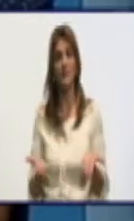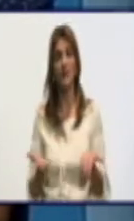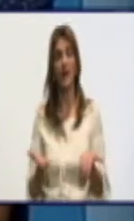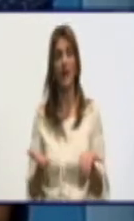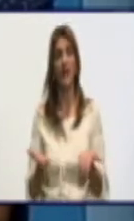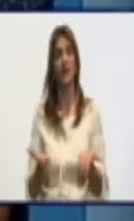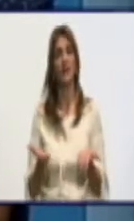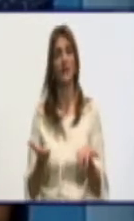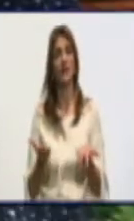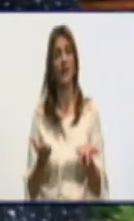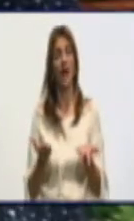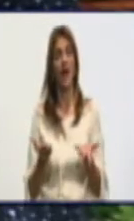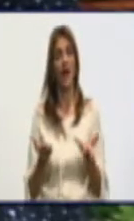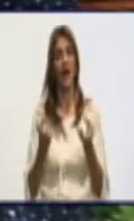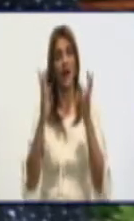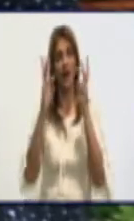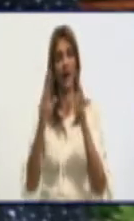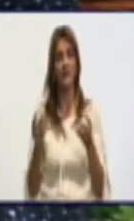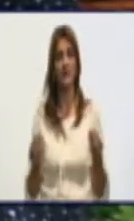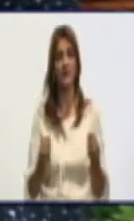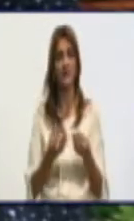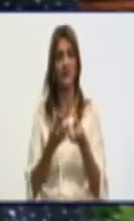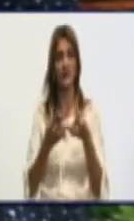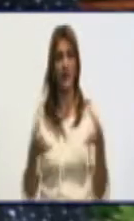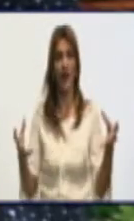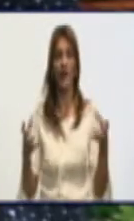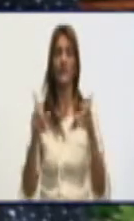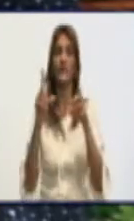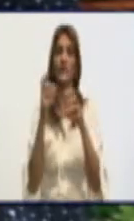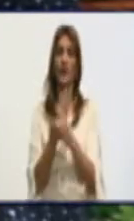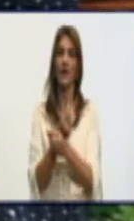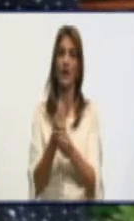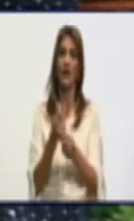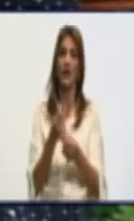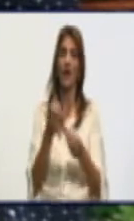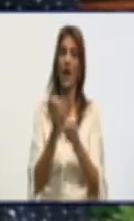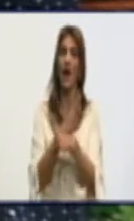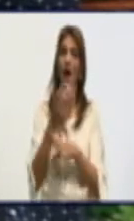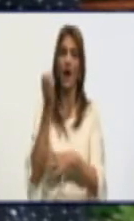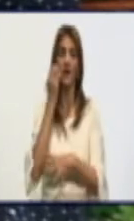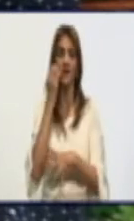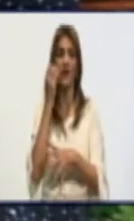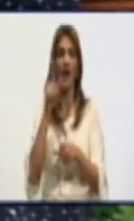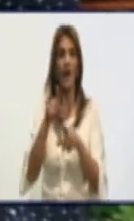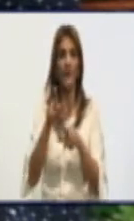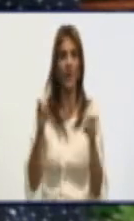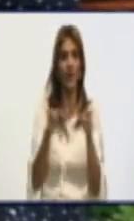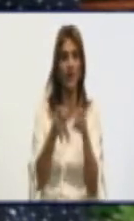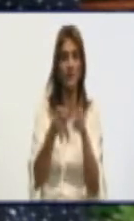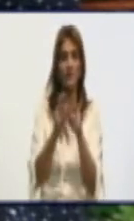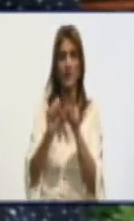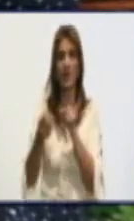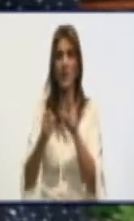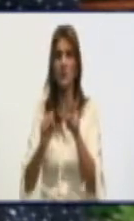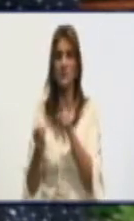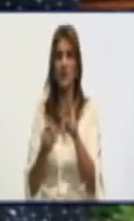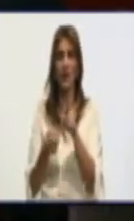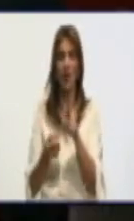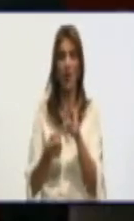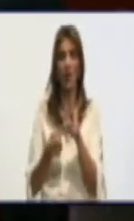industria cárnica y la industria pesquera para procesamiento industrial, ha habido que reducirlo casi a cero para